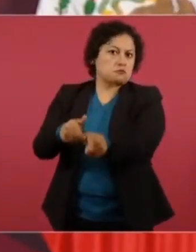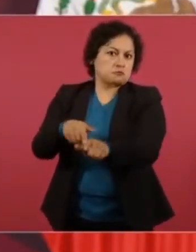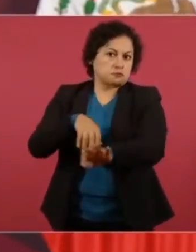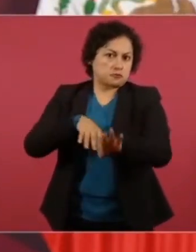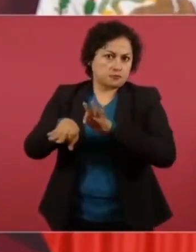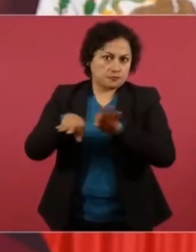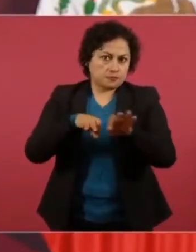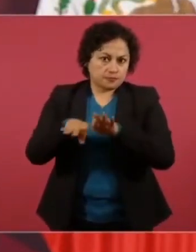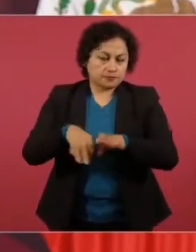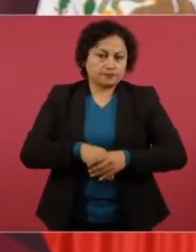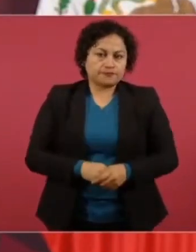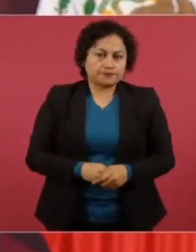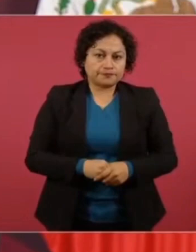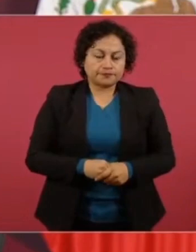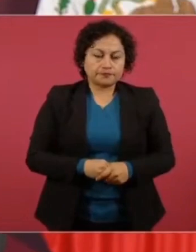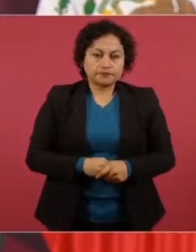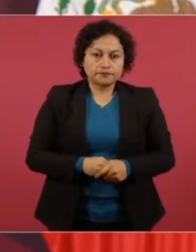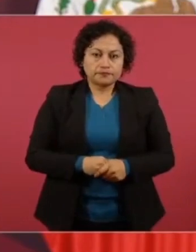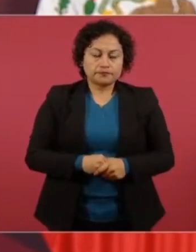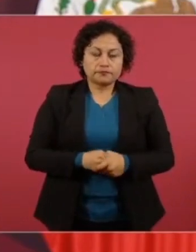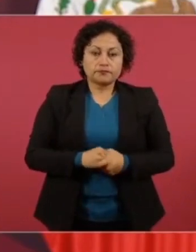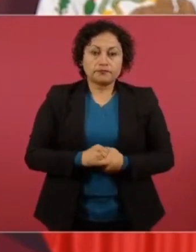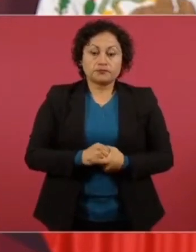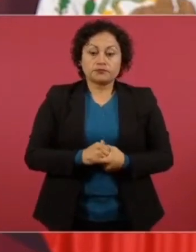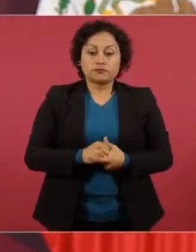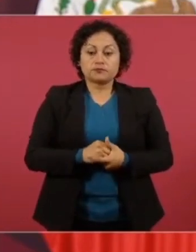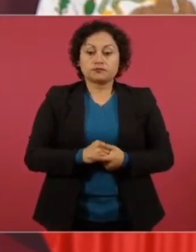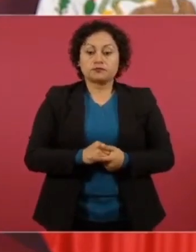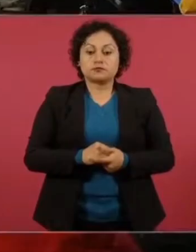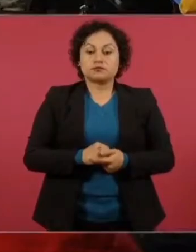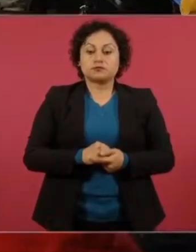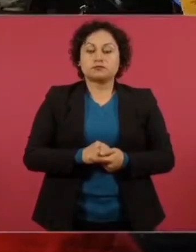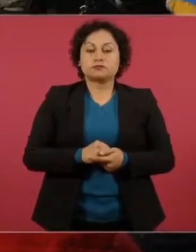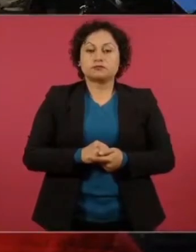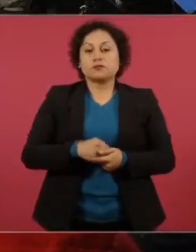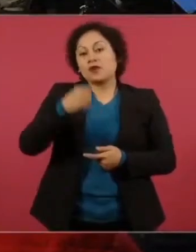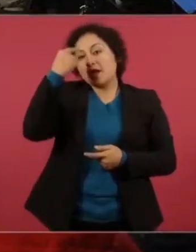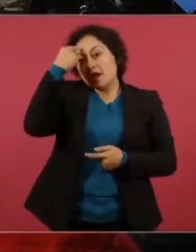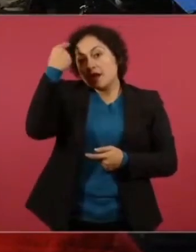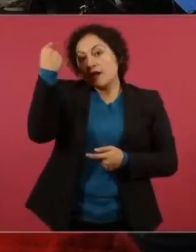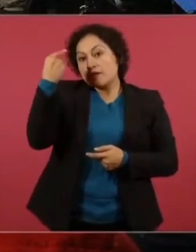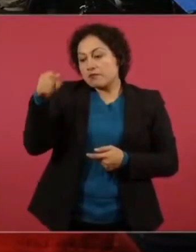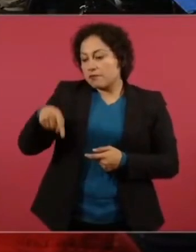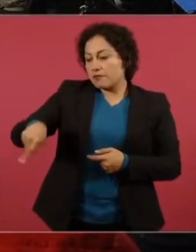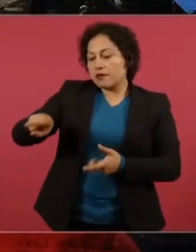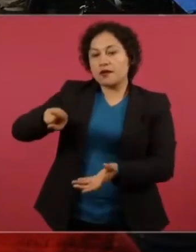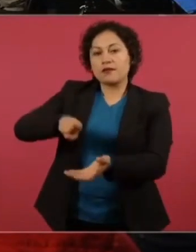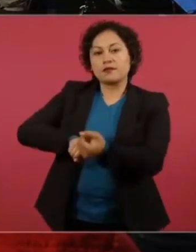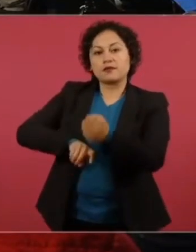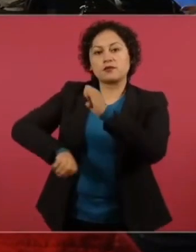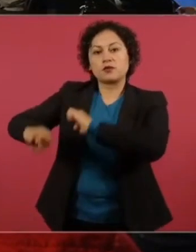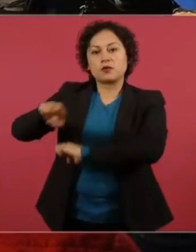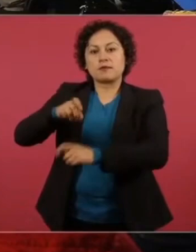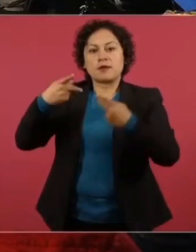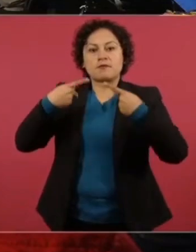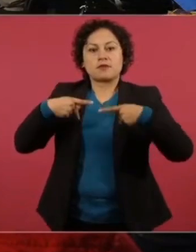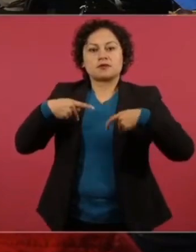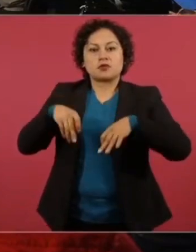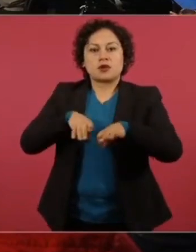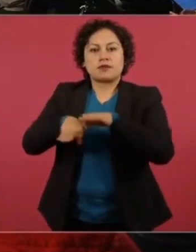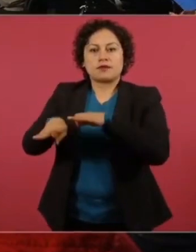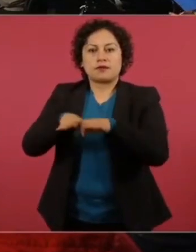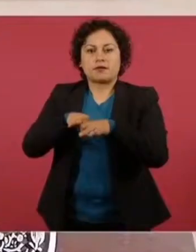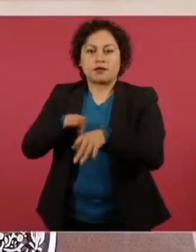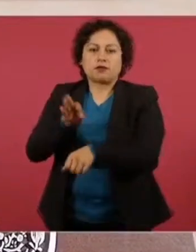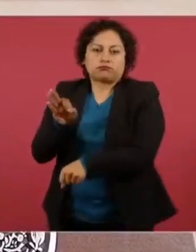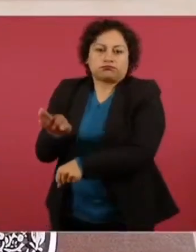conserven los empleos en favor de los trabajadores